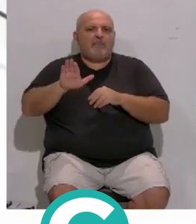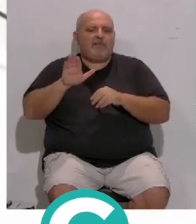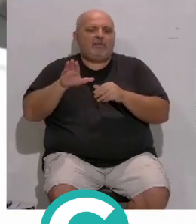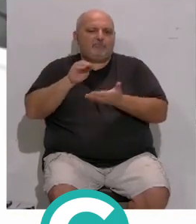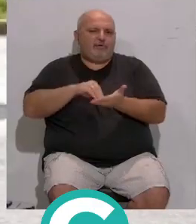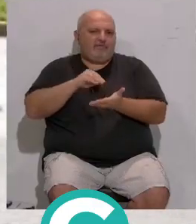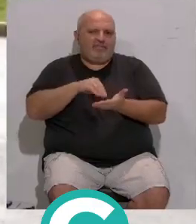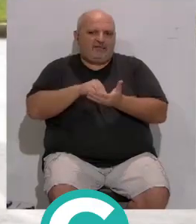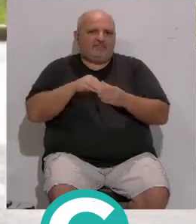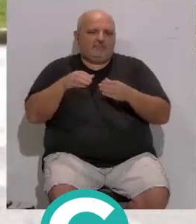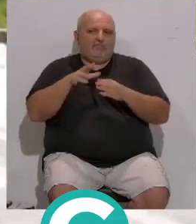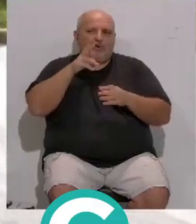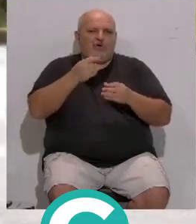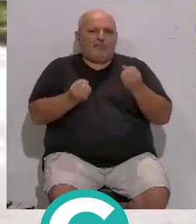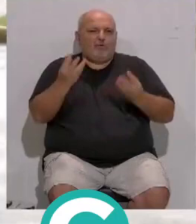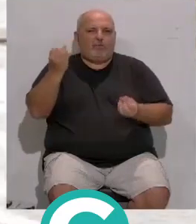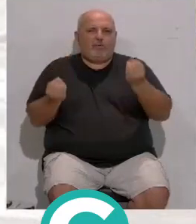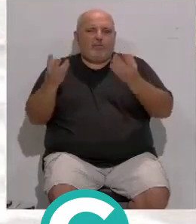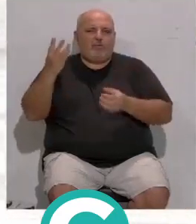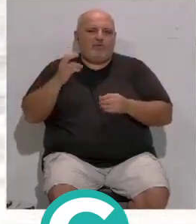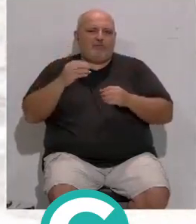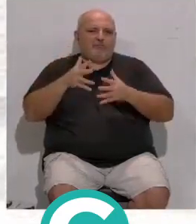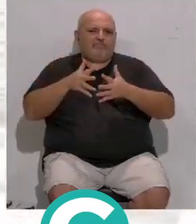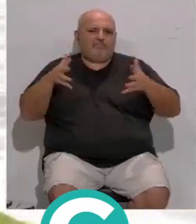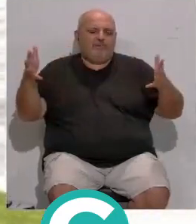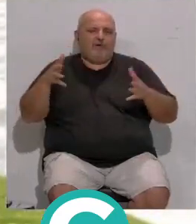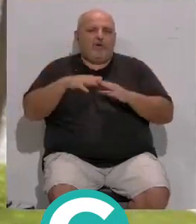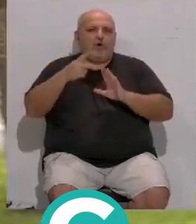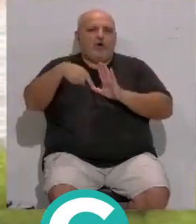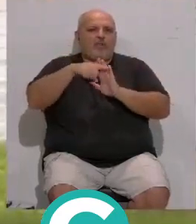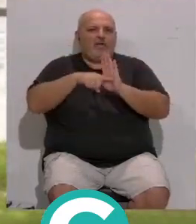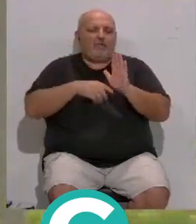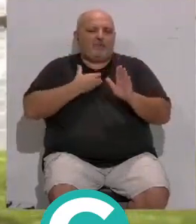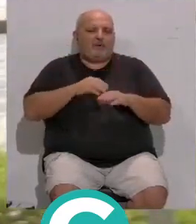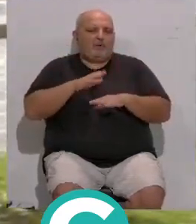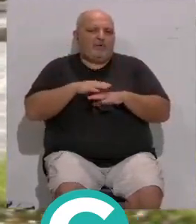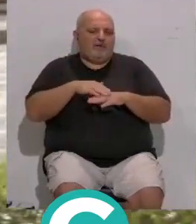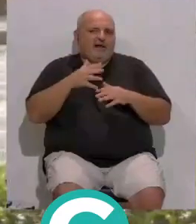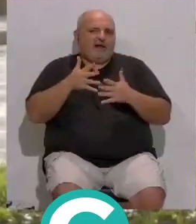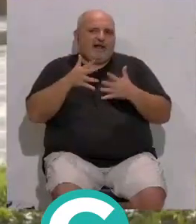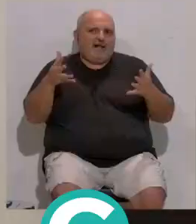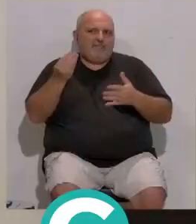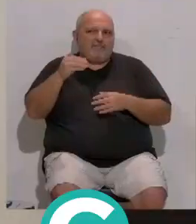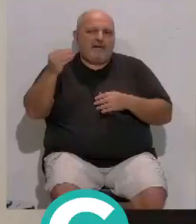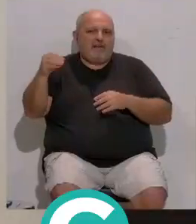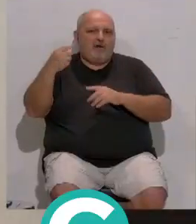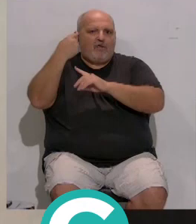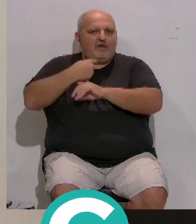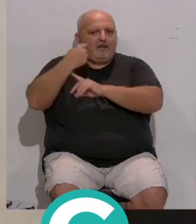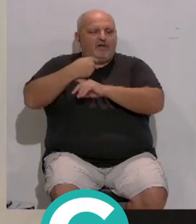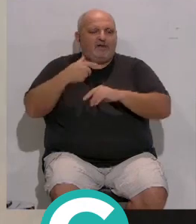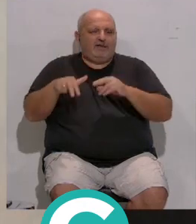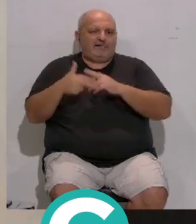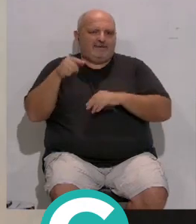constantemente... ...ya sea por la liberalización del sector... por las mismas ordenanzas municipales... ...que insiste, cada vez contienen más obligaciones que